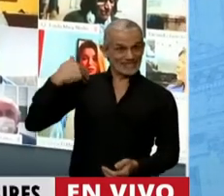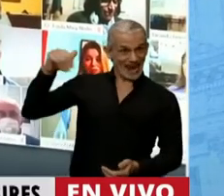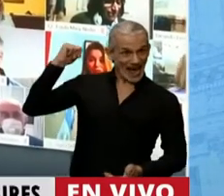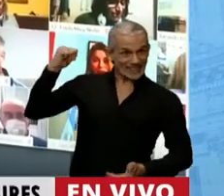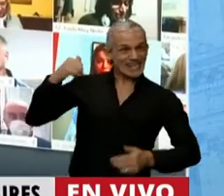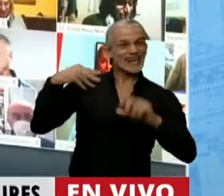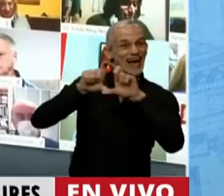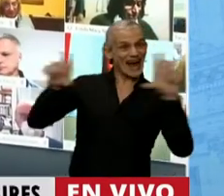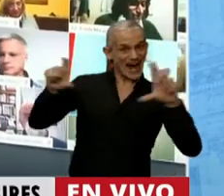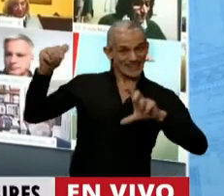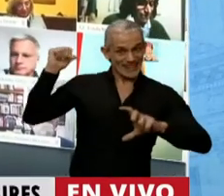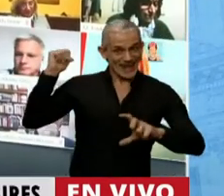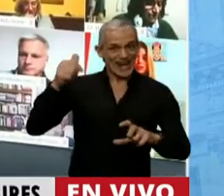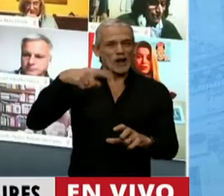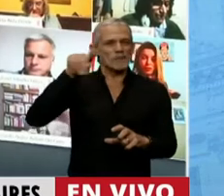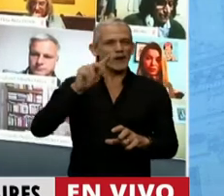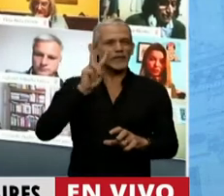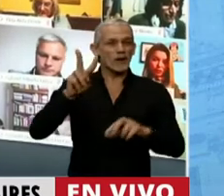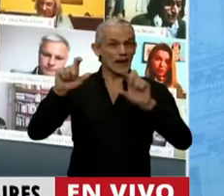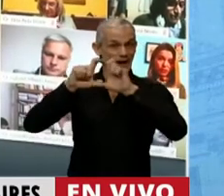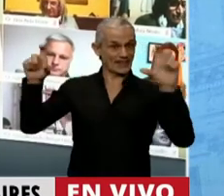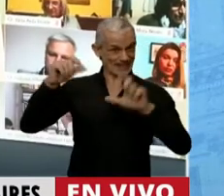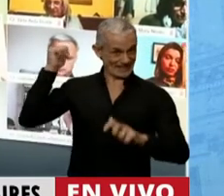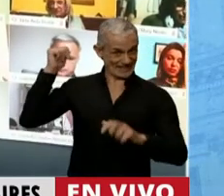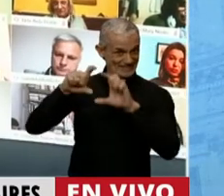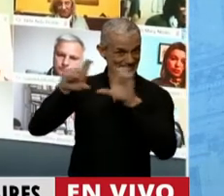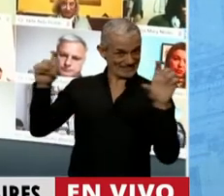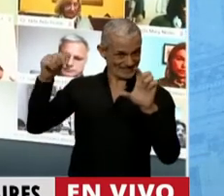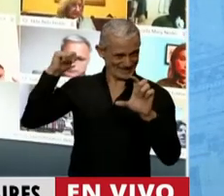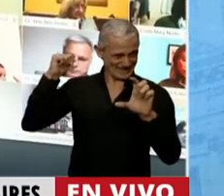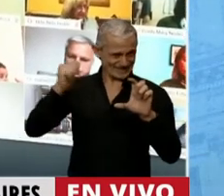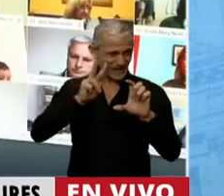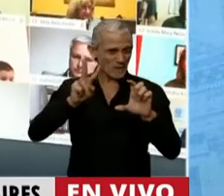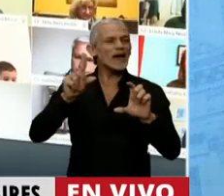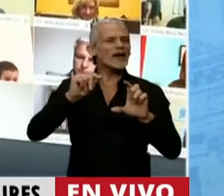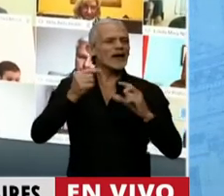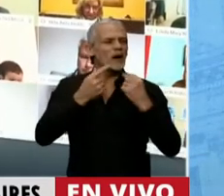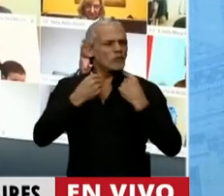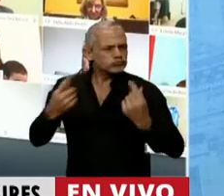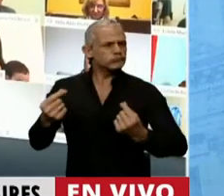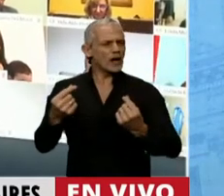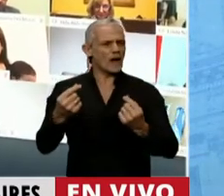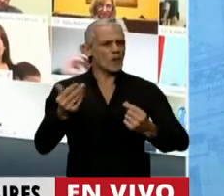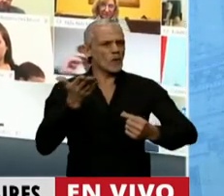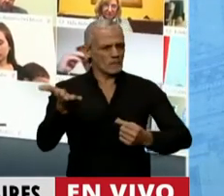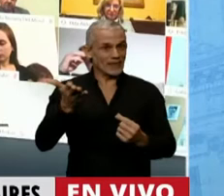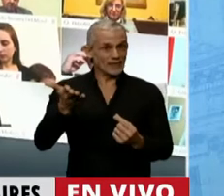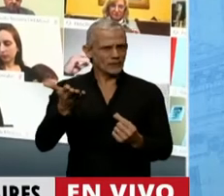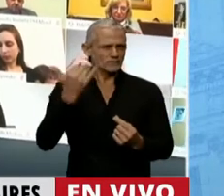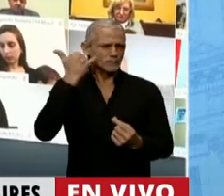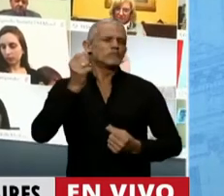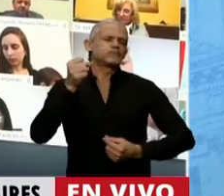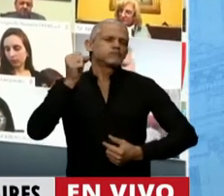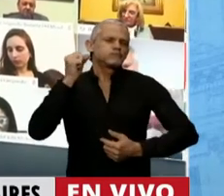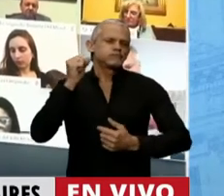tengo el cartel, para que se vea bien en la transmisión, justamente, con el reclamo que creo que ya